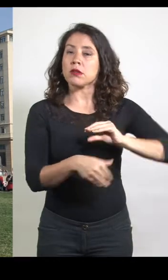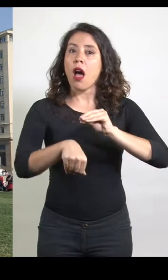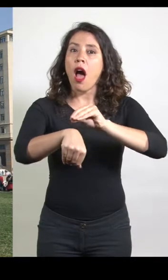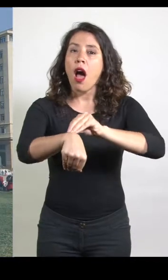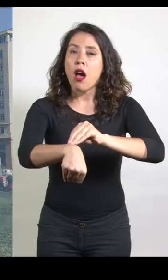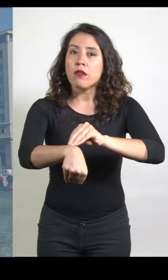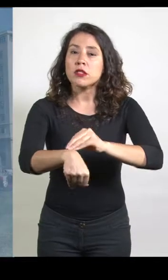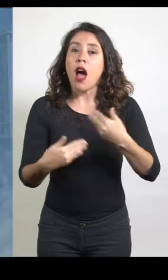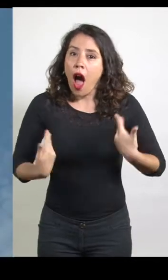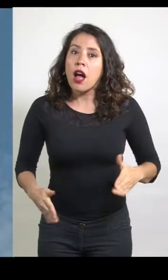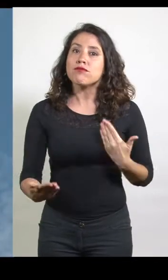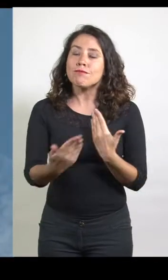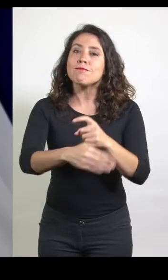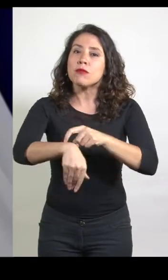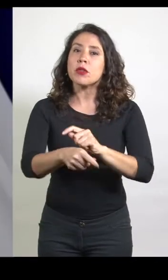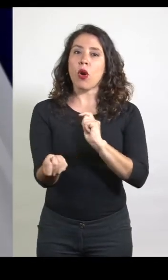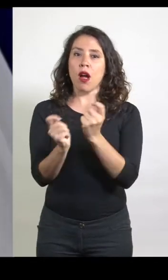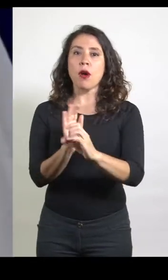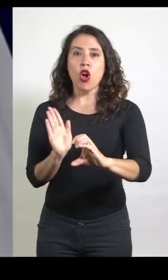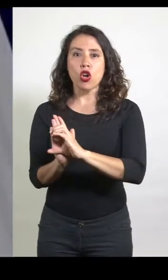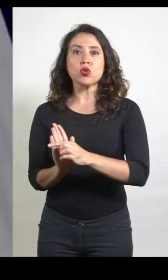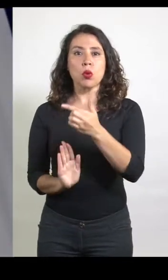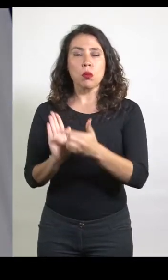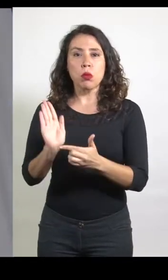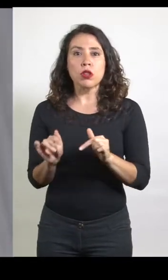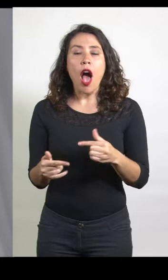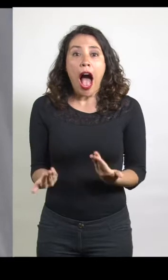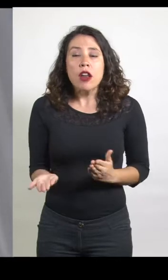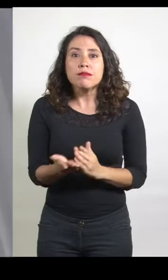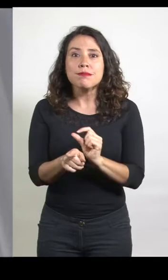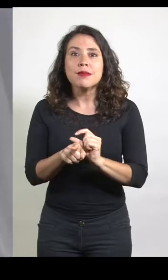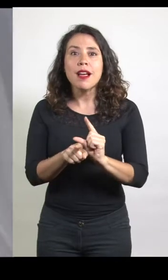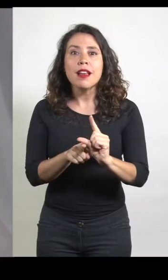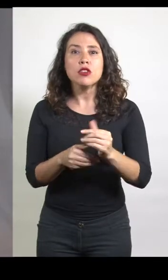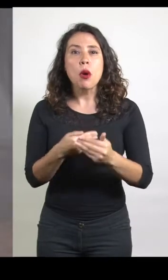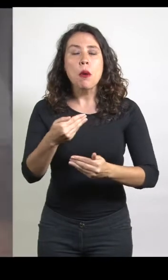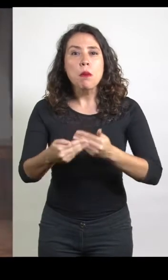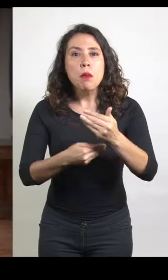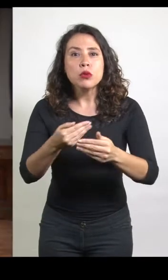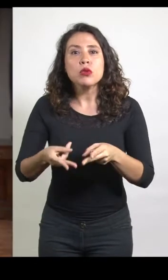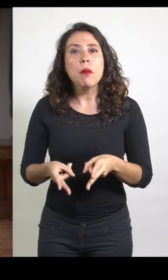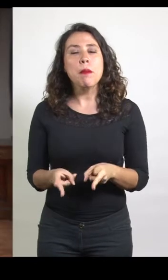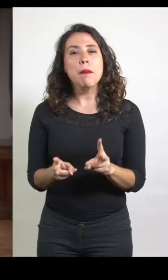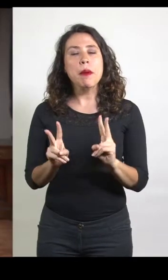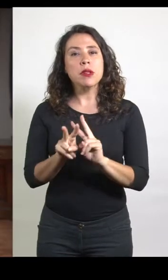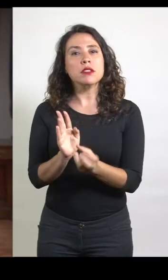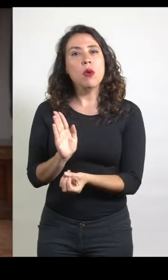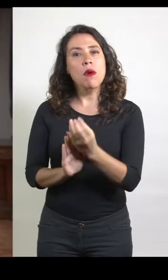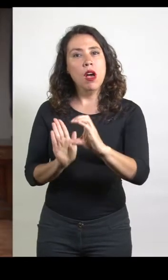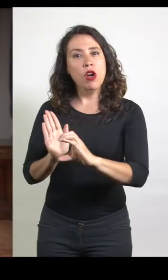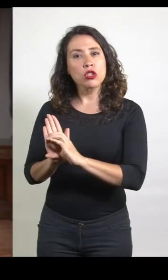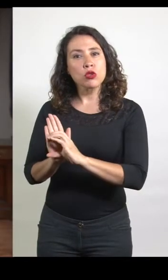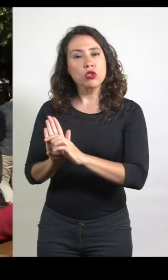anunció que llegado el momento de cambiar la Constitución. Estamos dando inicio al proceso que nos permitirá tener una nueva